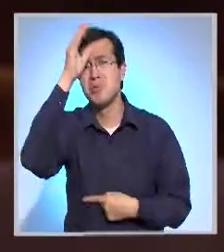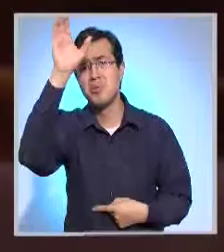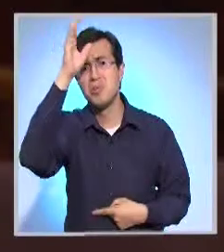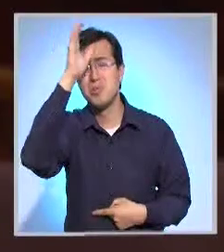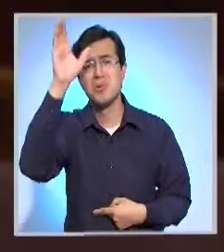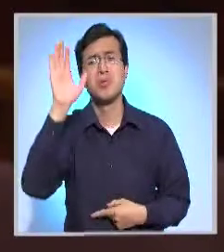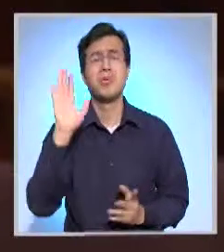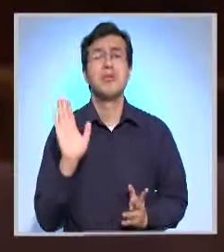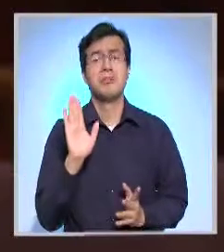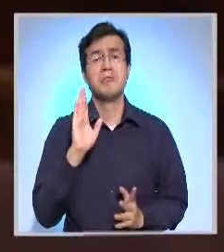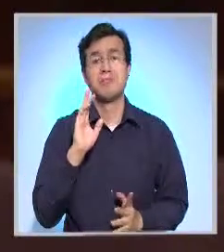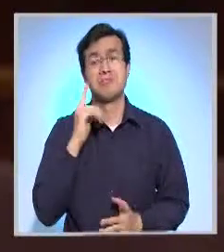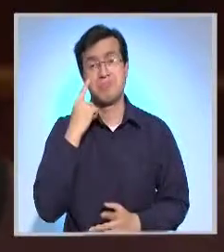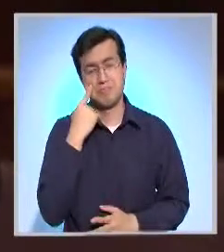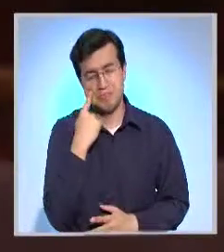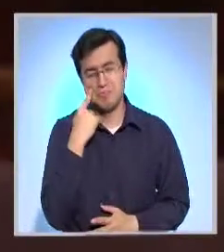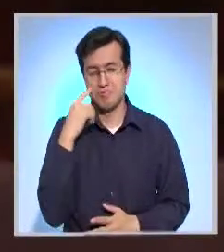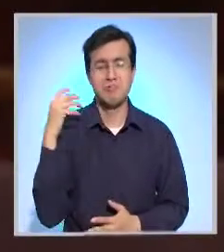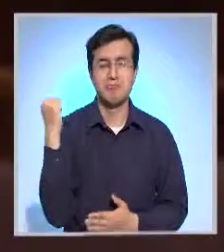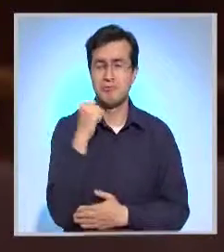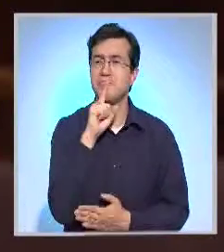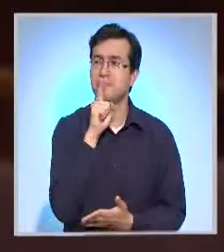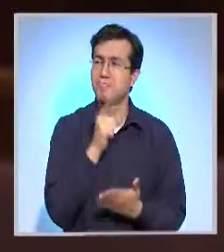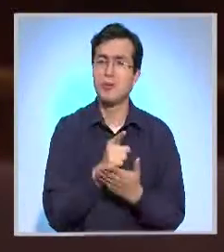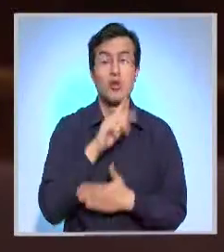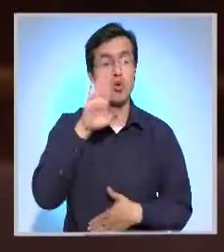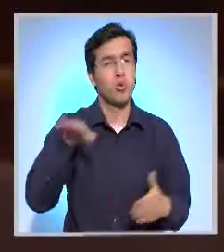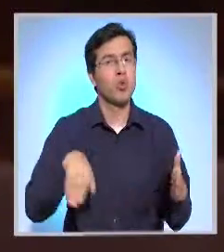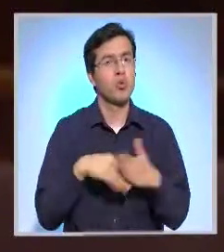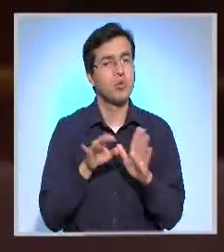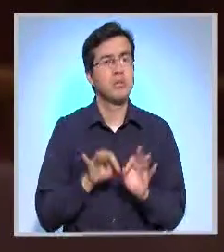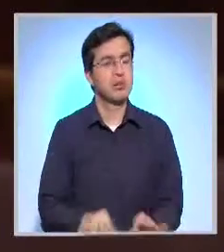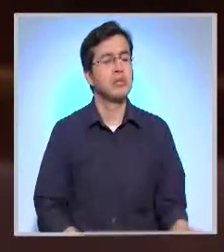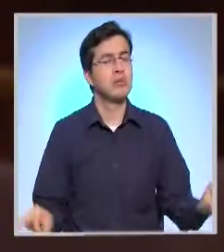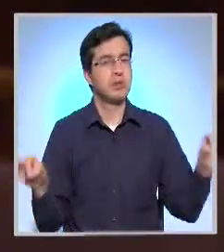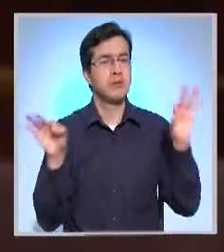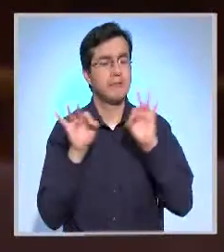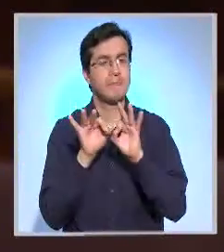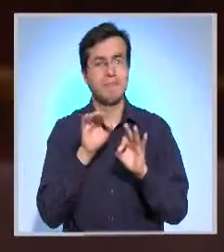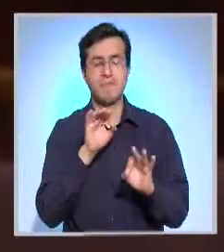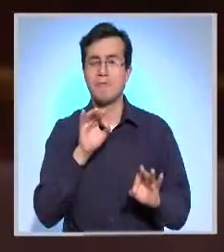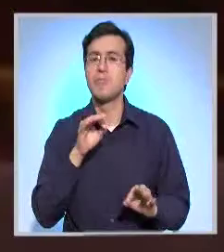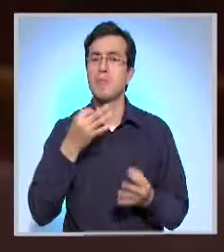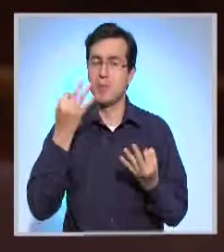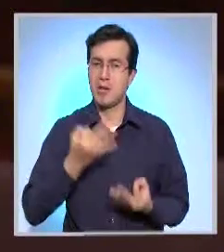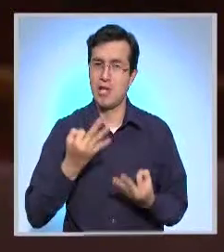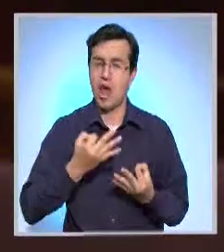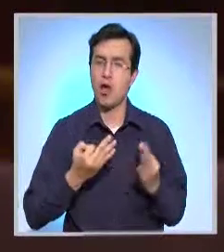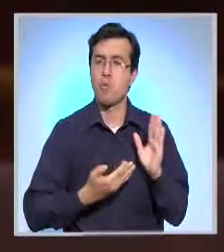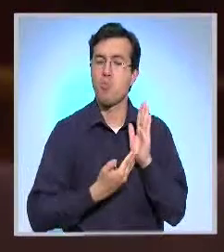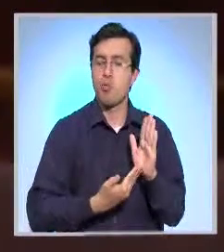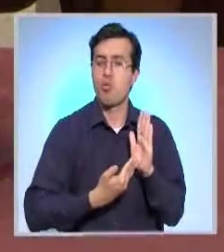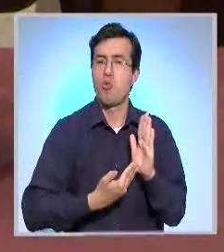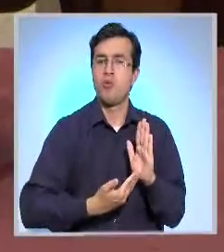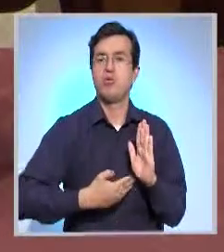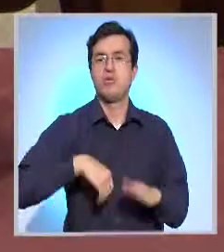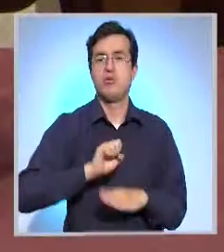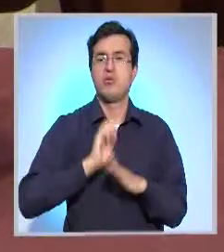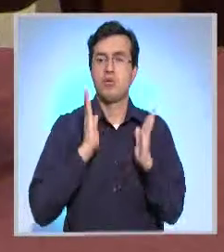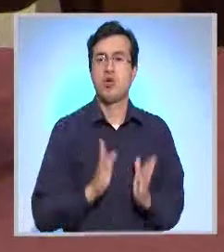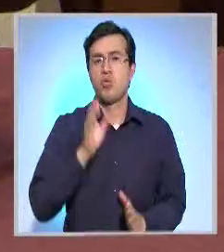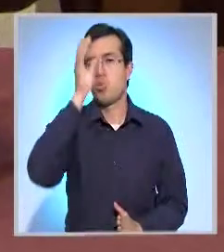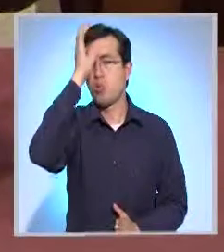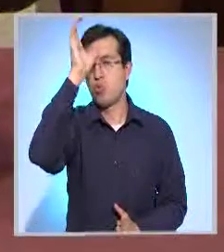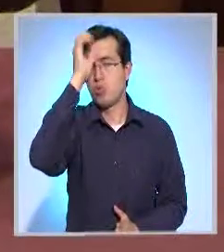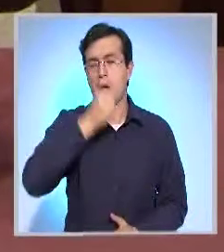diferentes manifestaciones, todas ellas muy valiosas y una real muestra de lo que es la cultura ecuatoriana. La idea sin duda